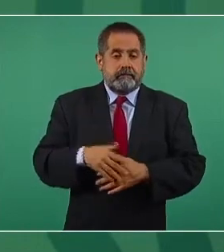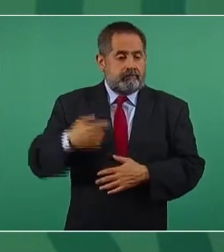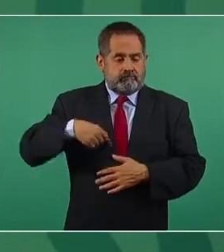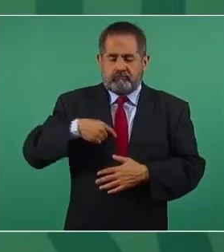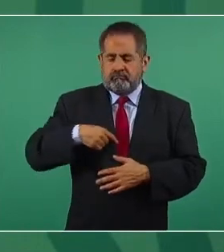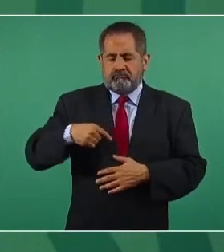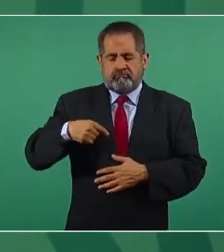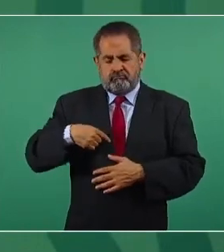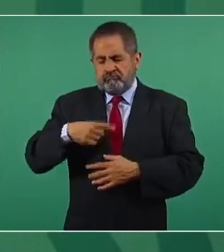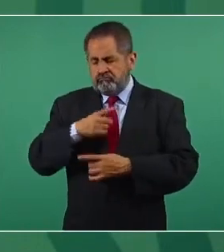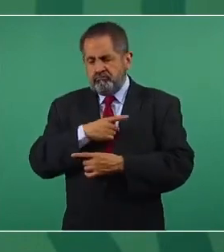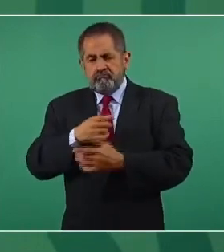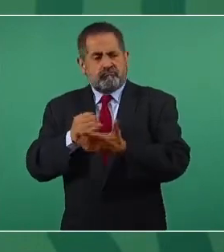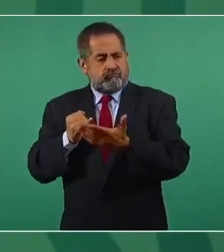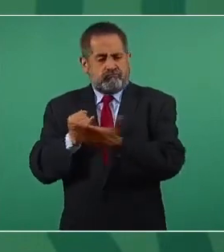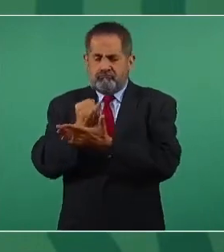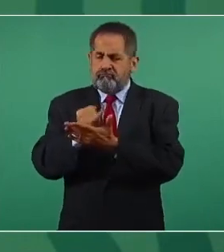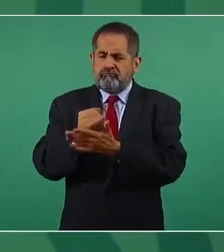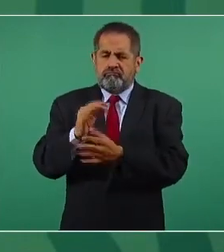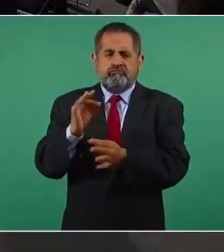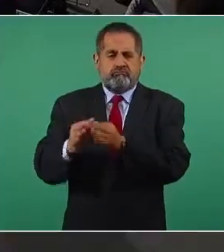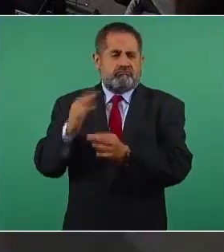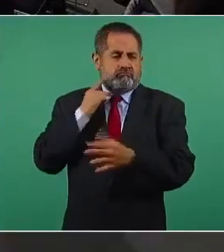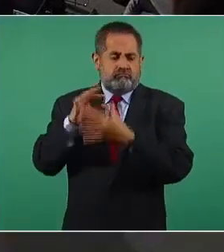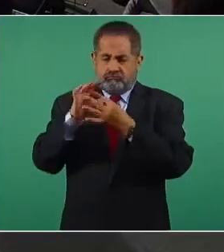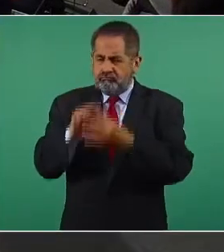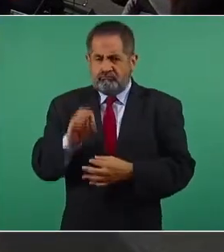autoridad moral y por eso tenemos autoridad política.